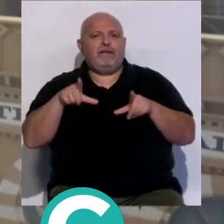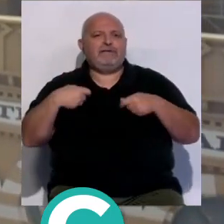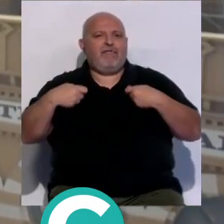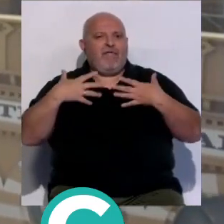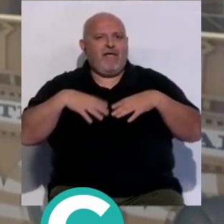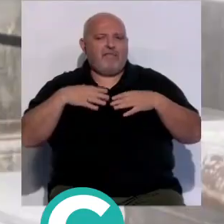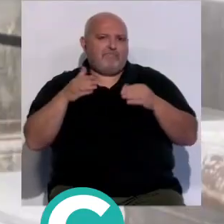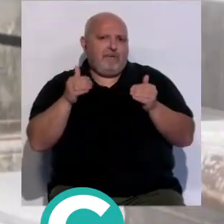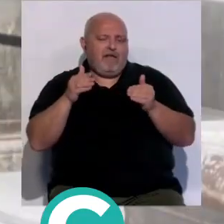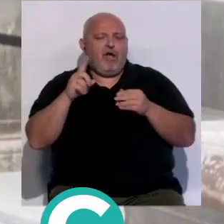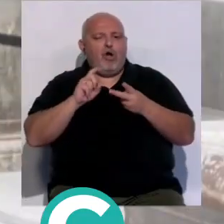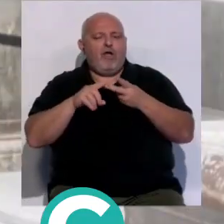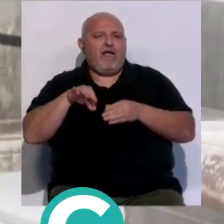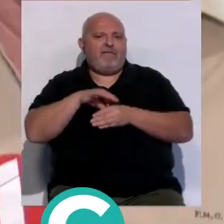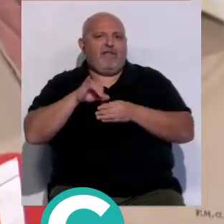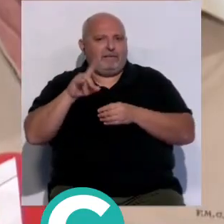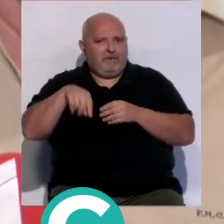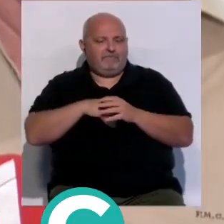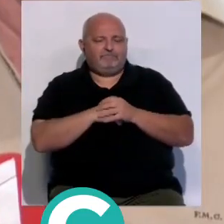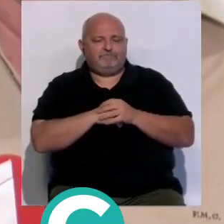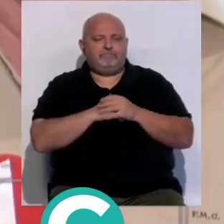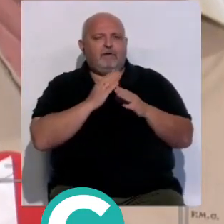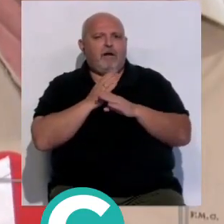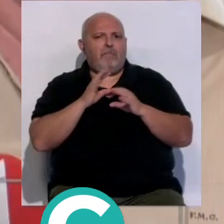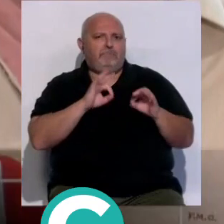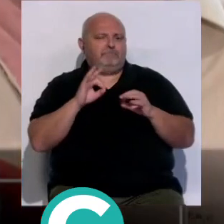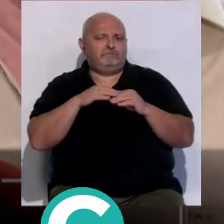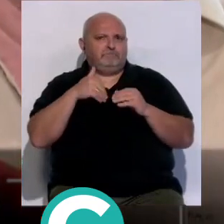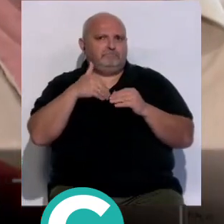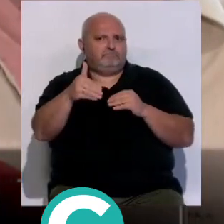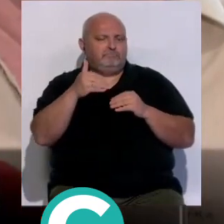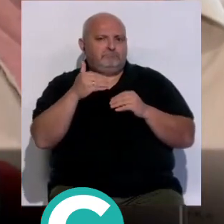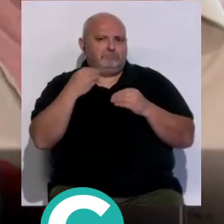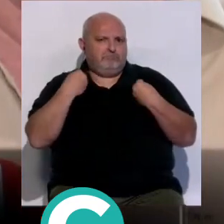tienda y también su cafetería un permanente está preparada para colmar